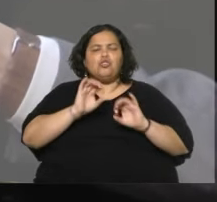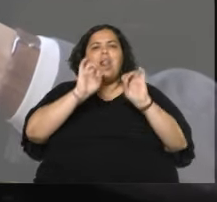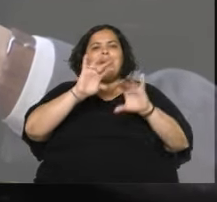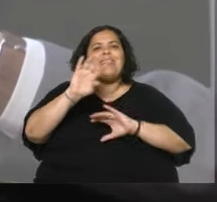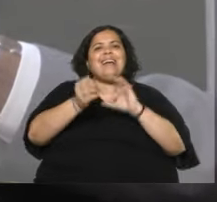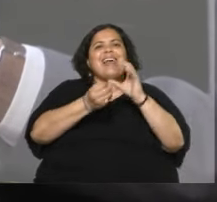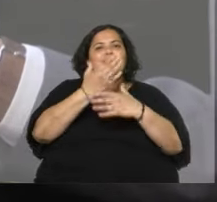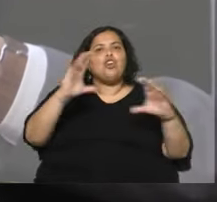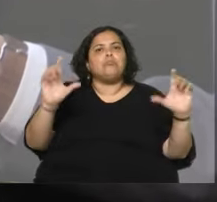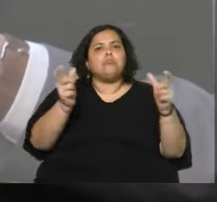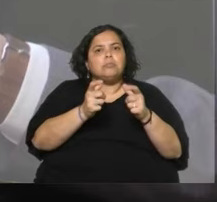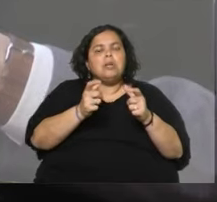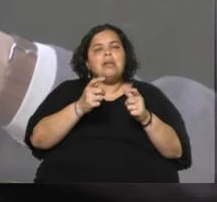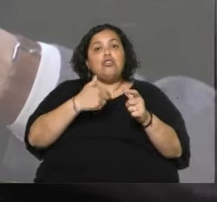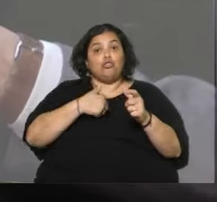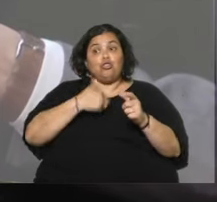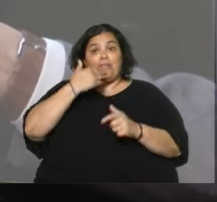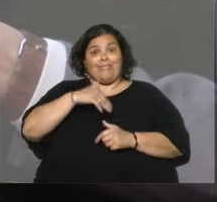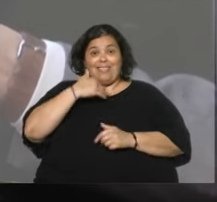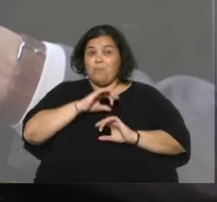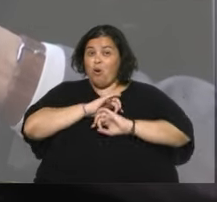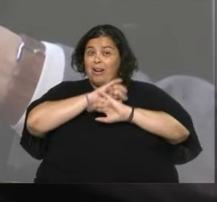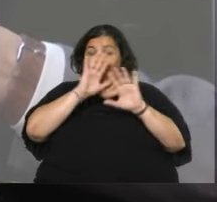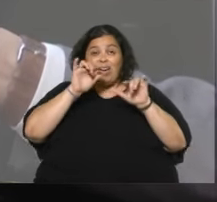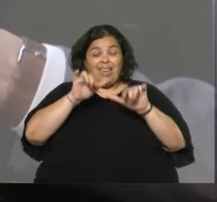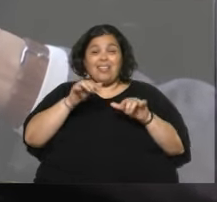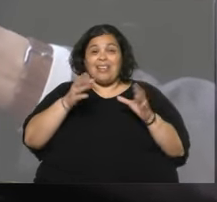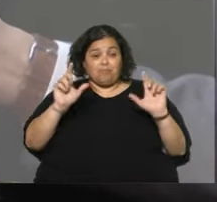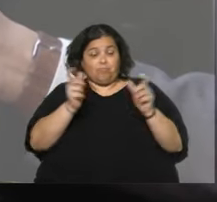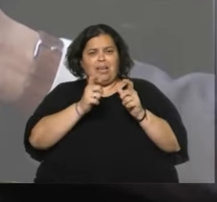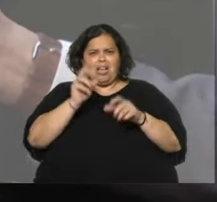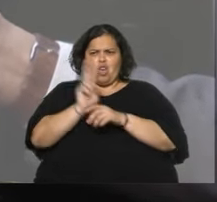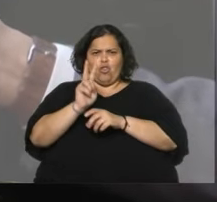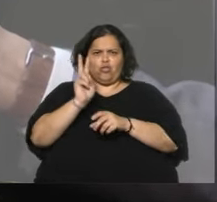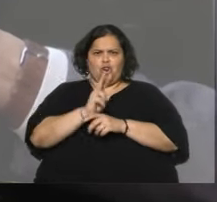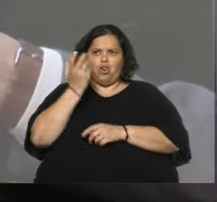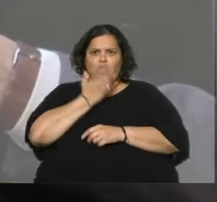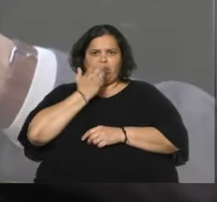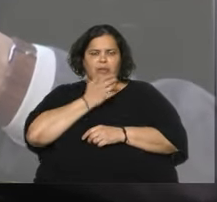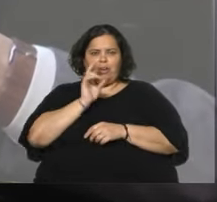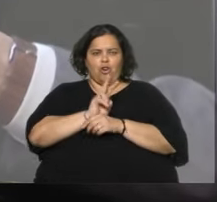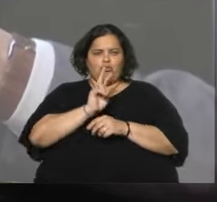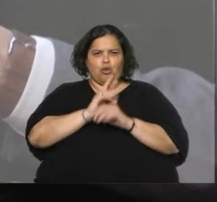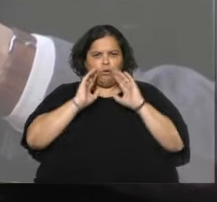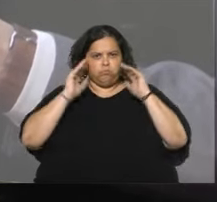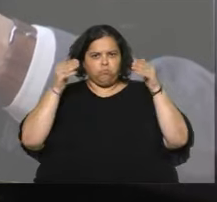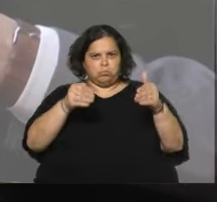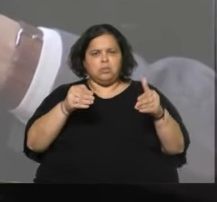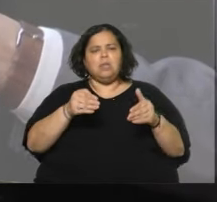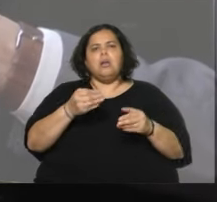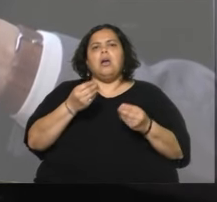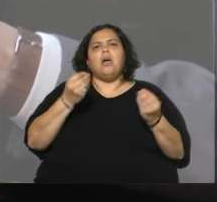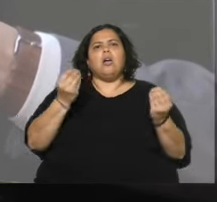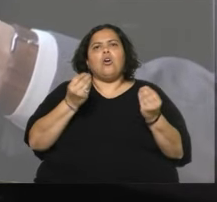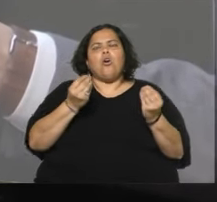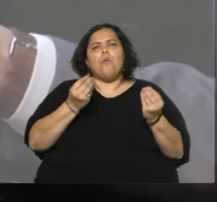entendemos claramente que es maquiavélico, de control, de centralización, en lo que podemos decir en una